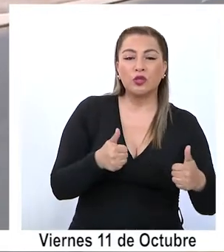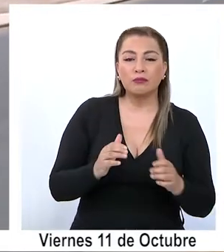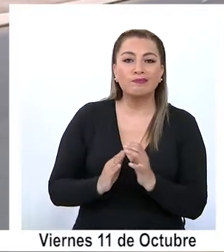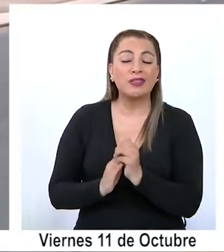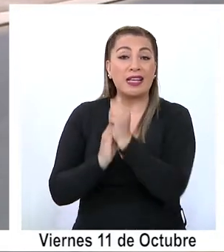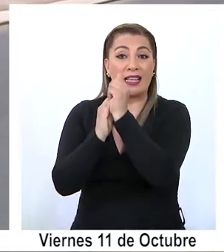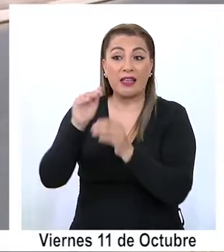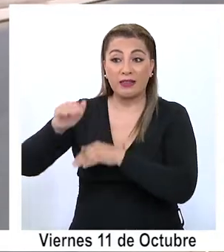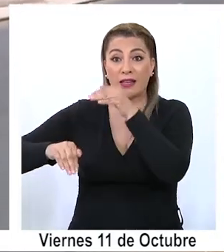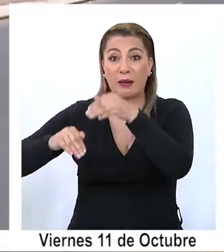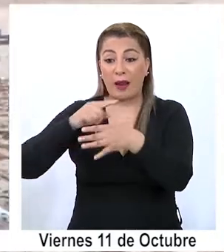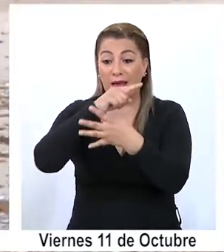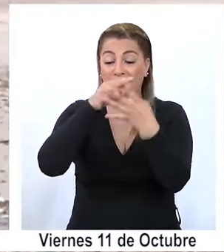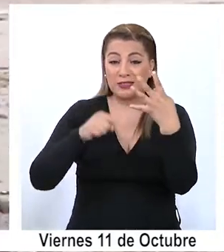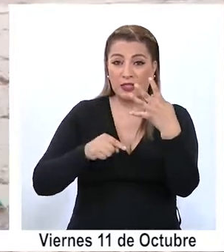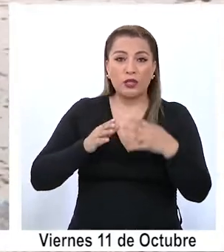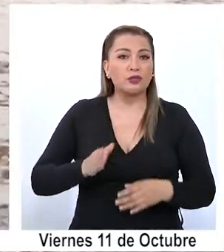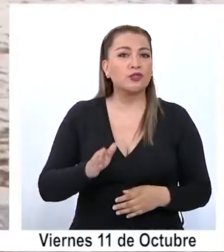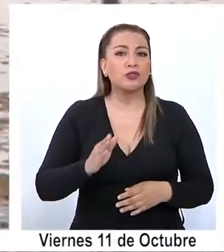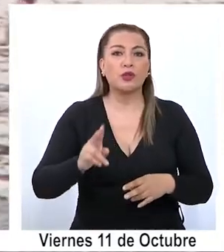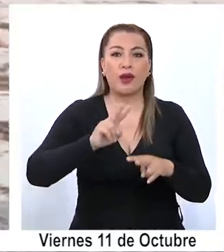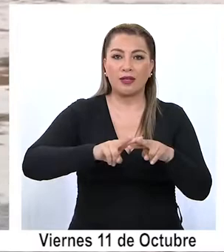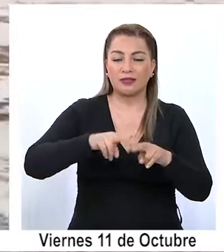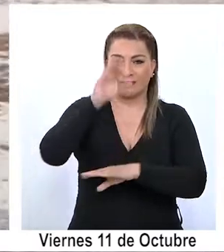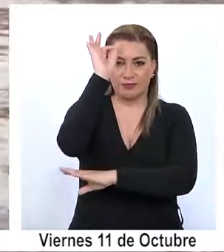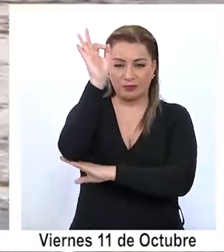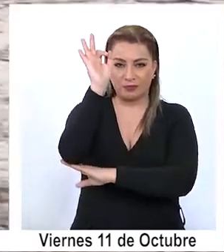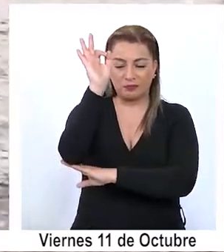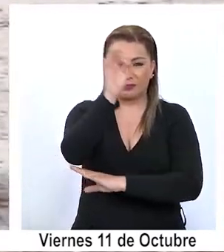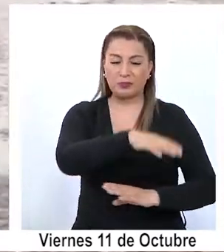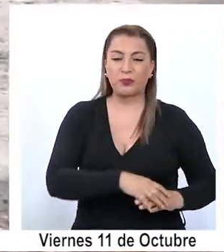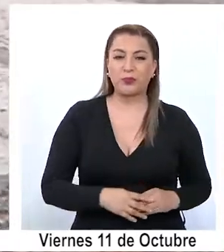dirigentes acordaron seguir manteniendo reuniones.